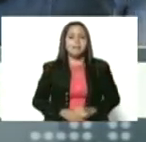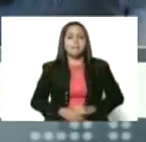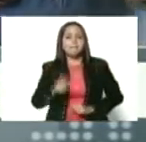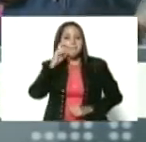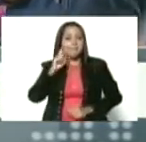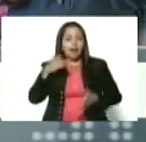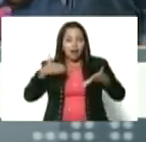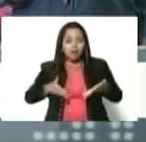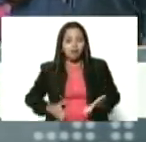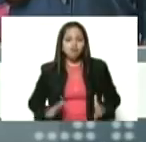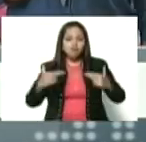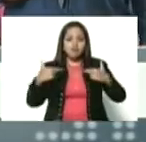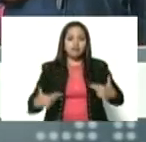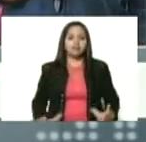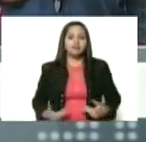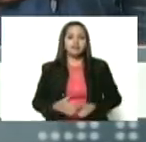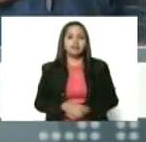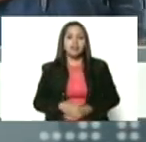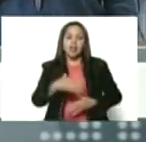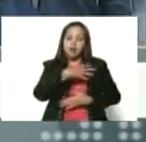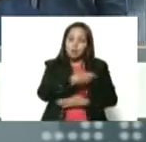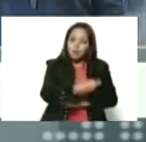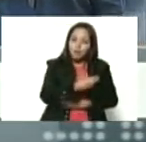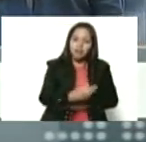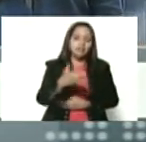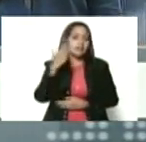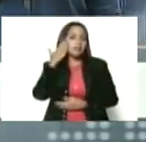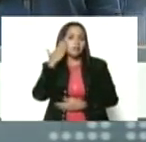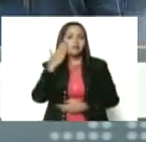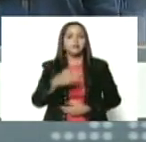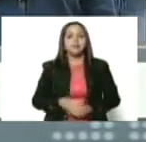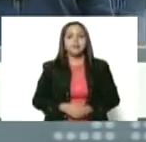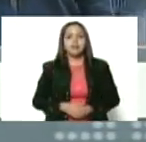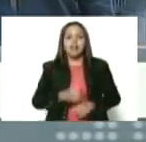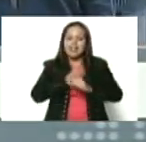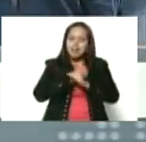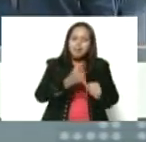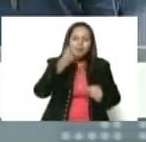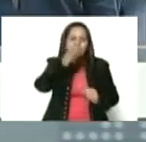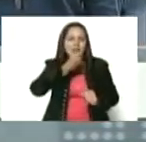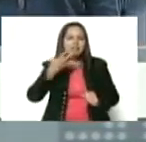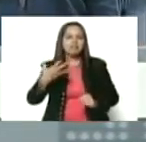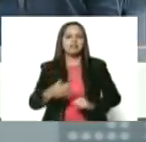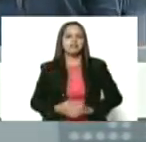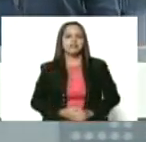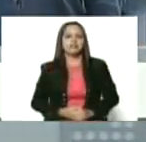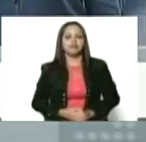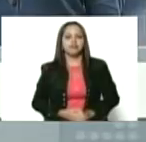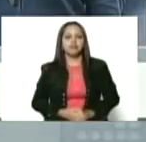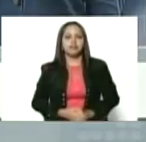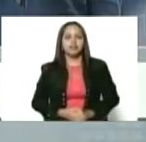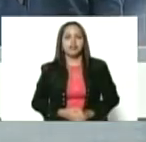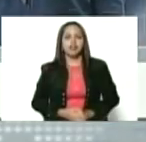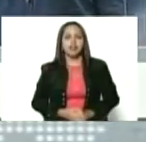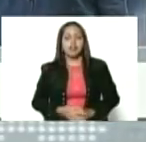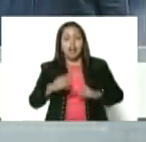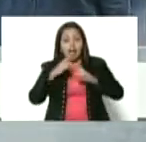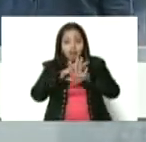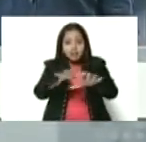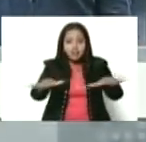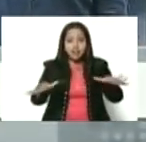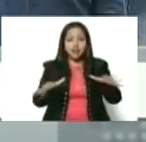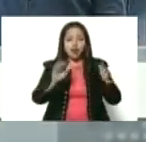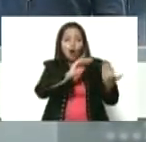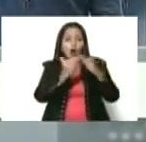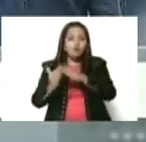la red comunal de lactancia materna y de amor y belleza, la red comunal de lucha contra la